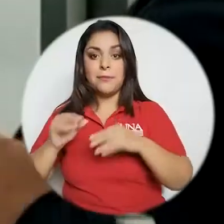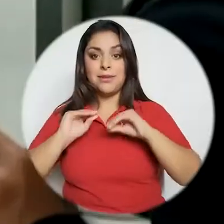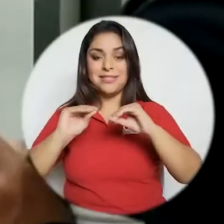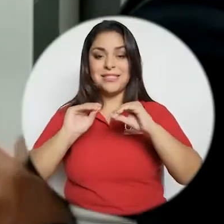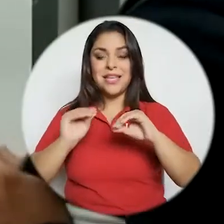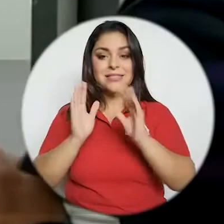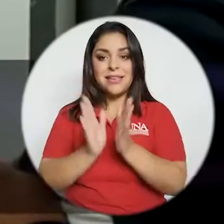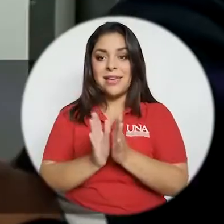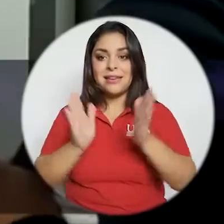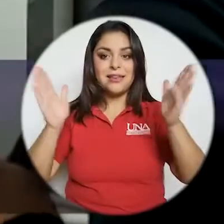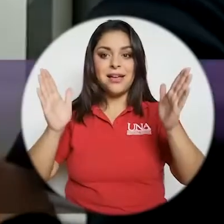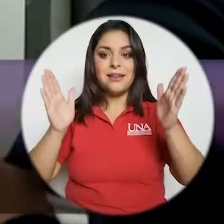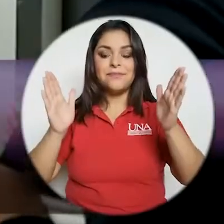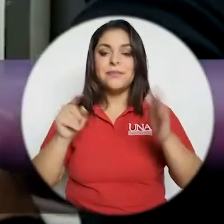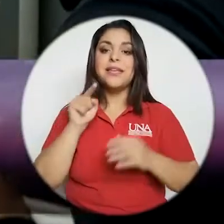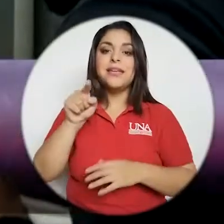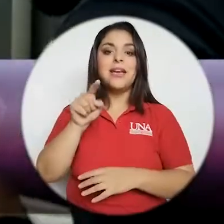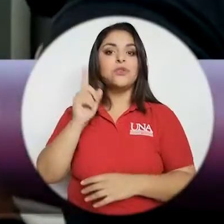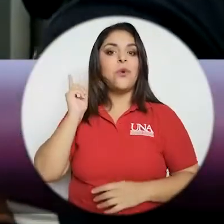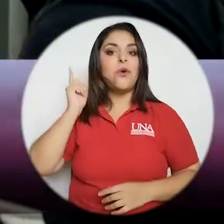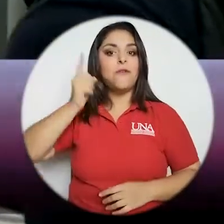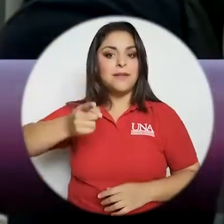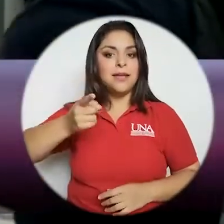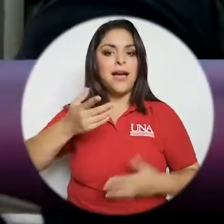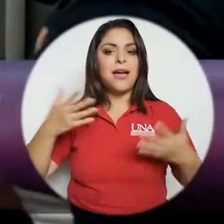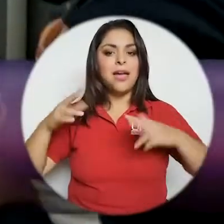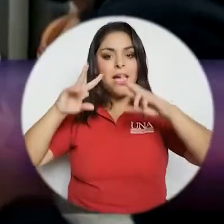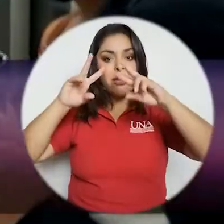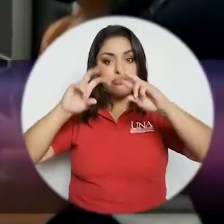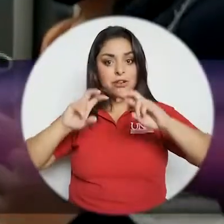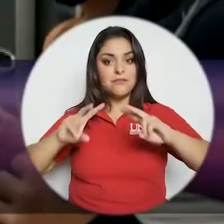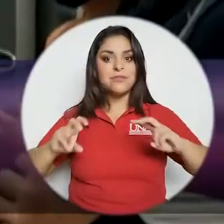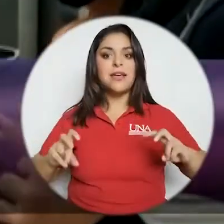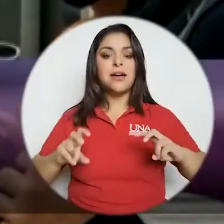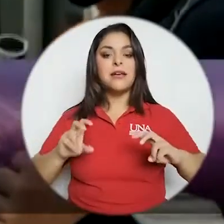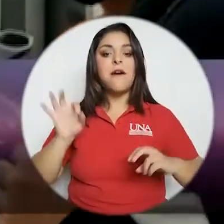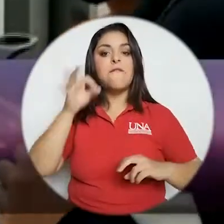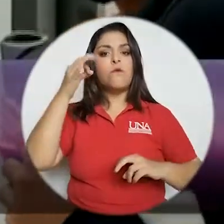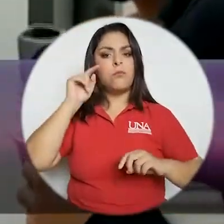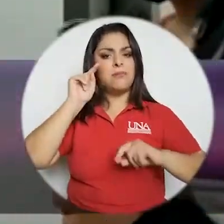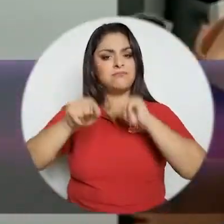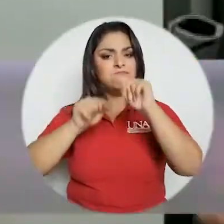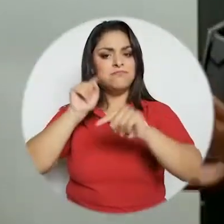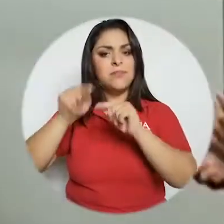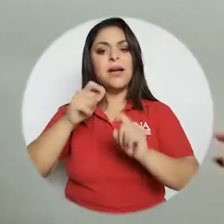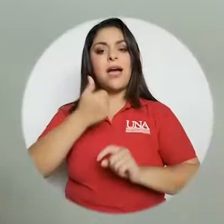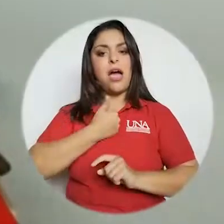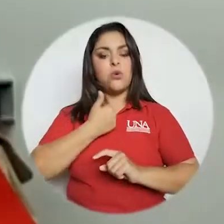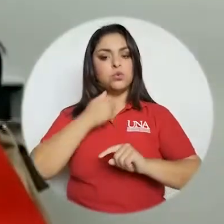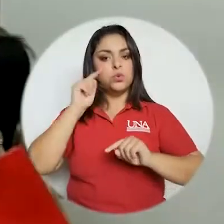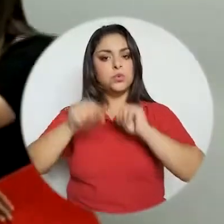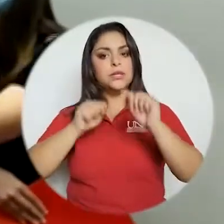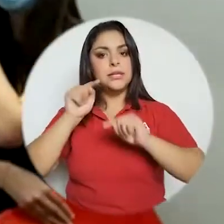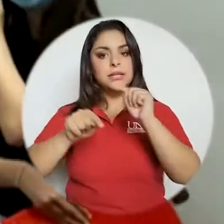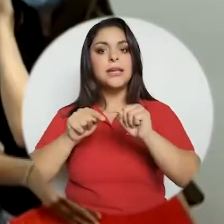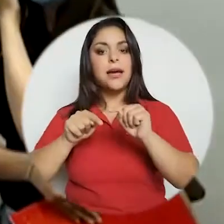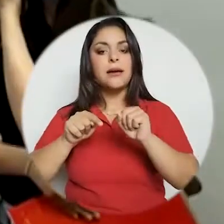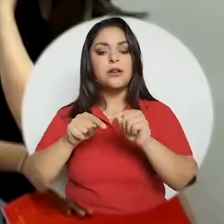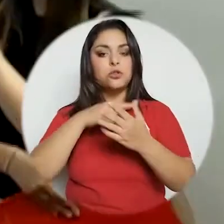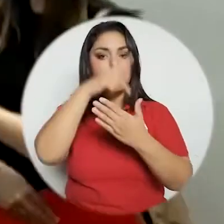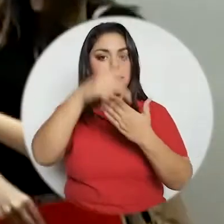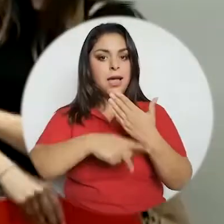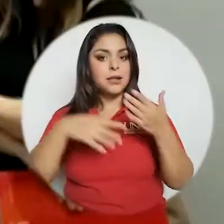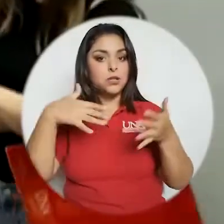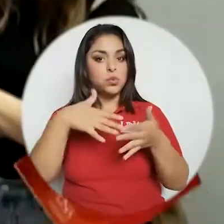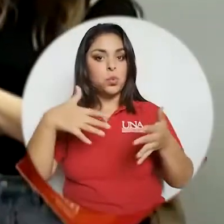procesos de enseñanza en general y eso nos obliga también a revisar de manera crítica autocrítica nuestros